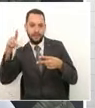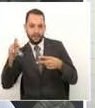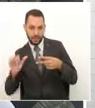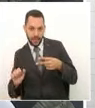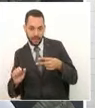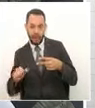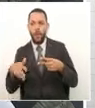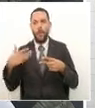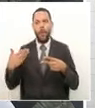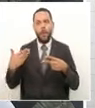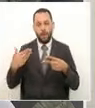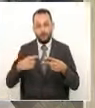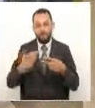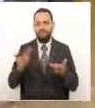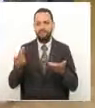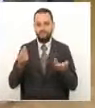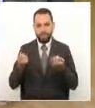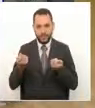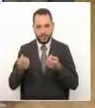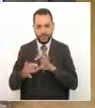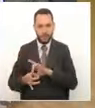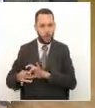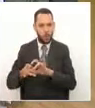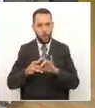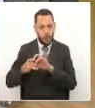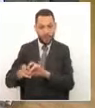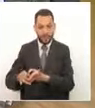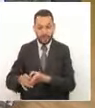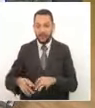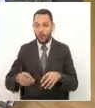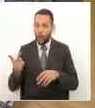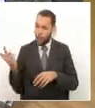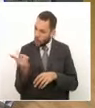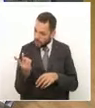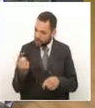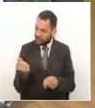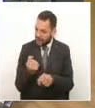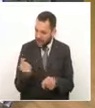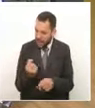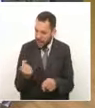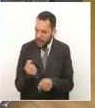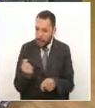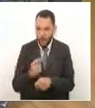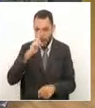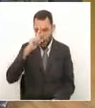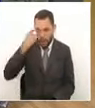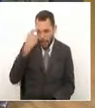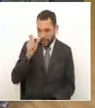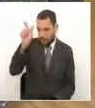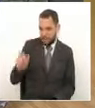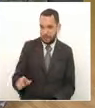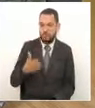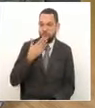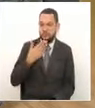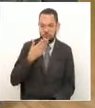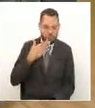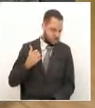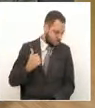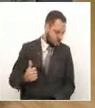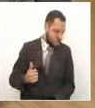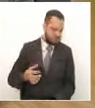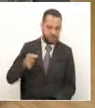doctor Marulanda, yo trabajé con el doctor Marulanda, y si ustedes no trabajan con el doctor Víctor Manuel Tamayo, no trabajan con nadie, porque es